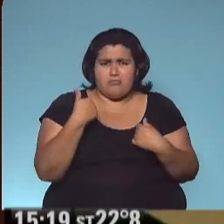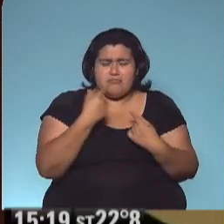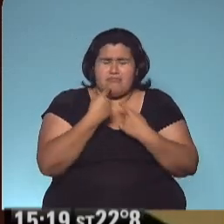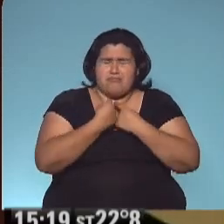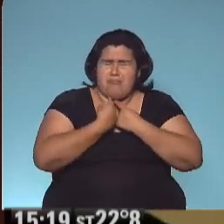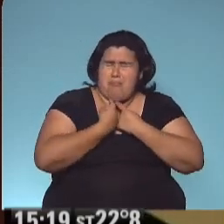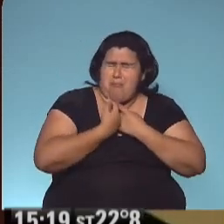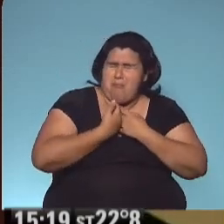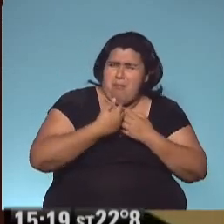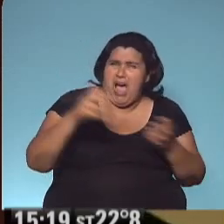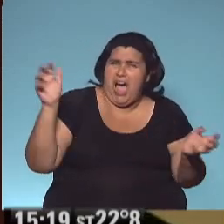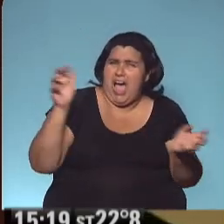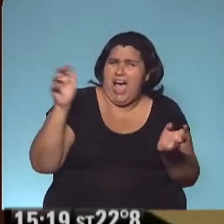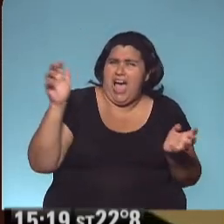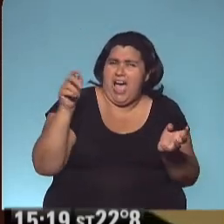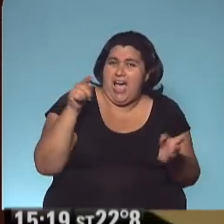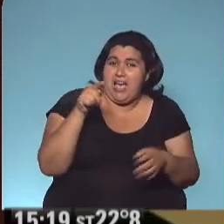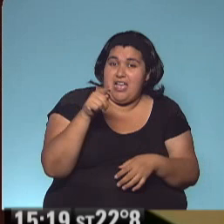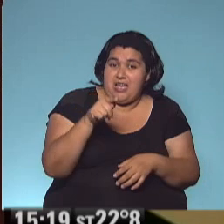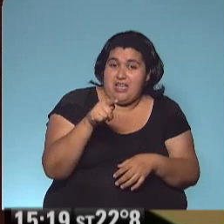fuerte. Lo más fuerte que pudo gritar.